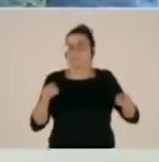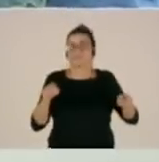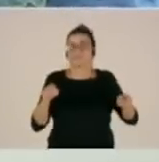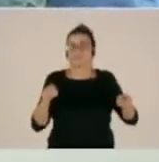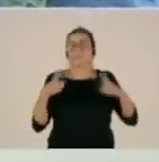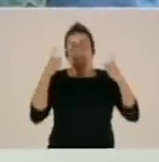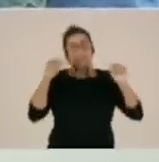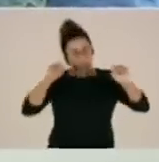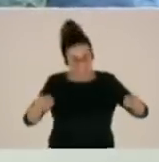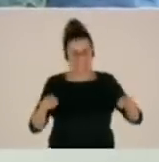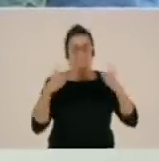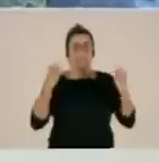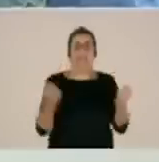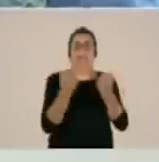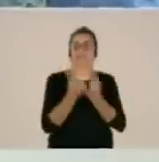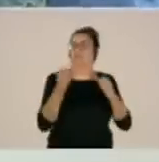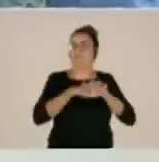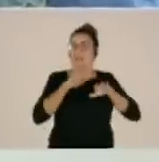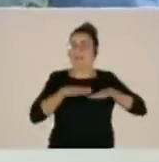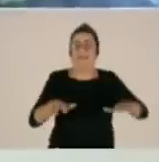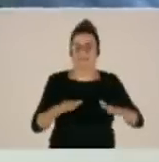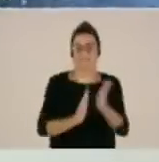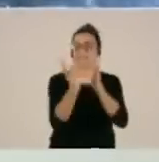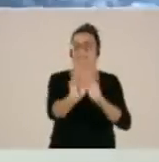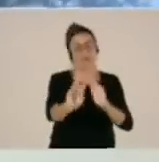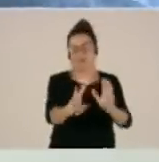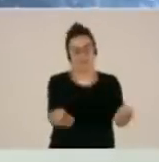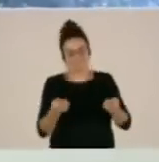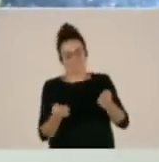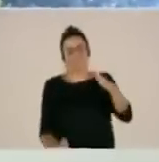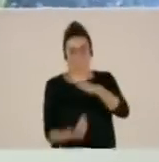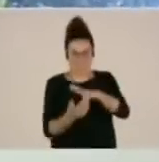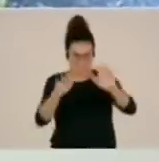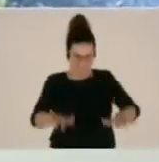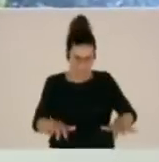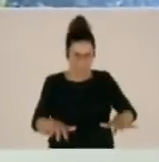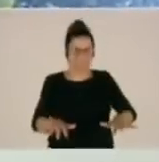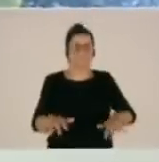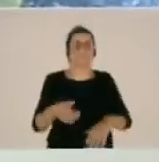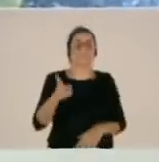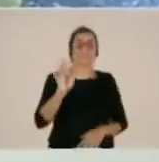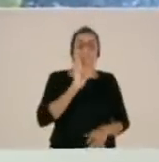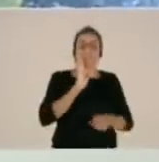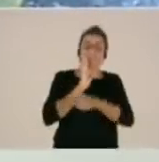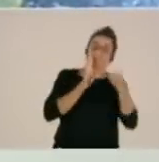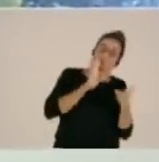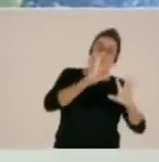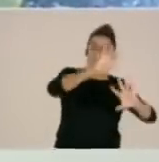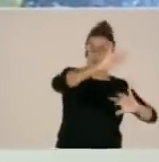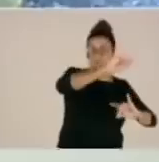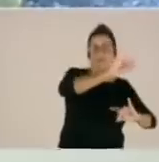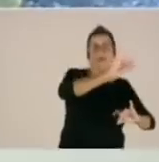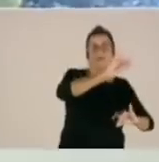frenen el avance hacia la zona de Santa Úrsula. Tenemos la zona de la Rotava, como veníamos haciendo. Pensábamos que el avance